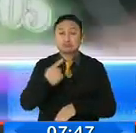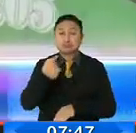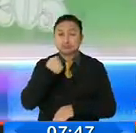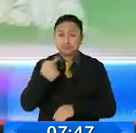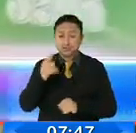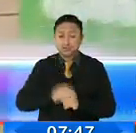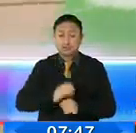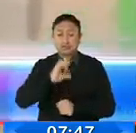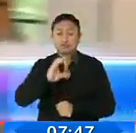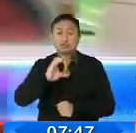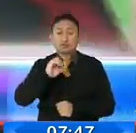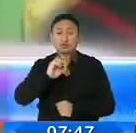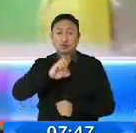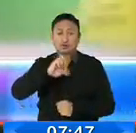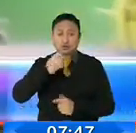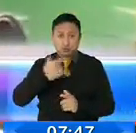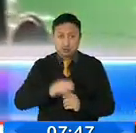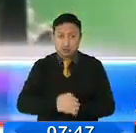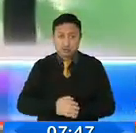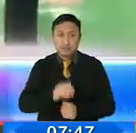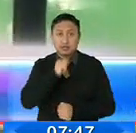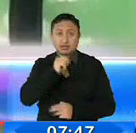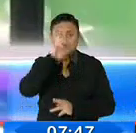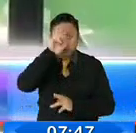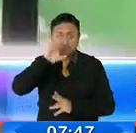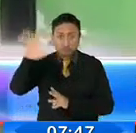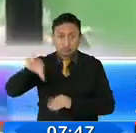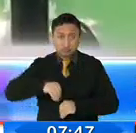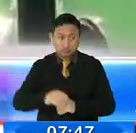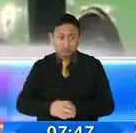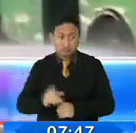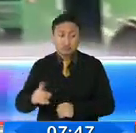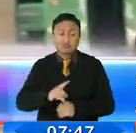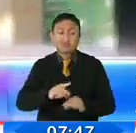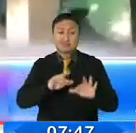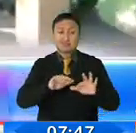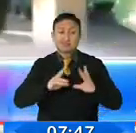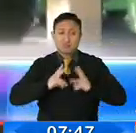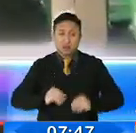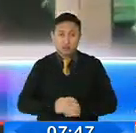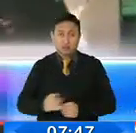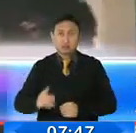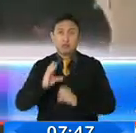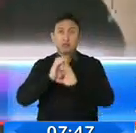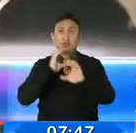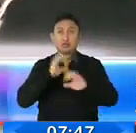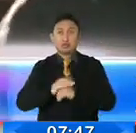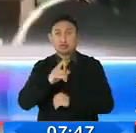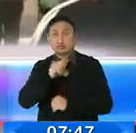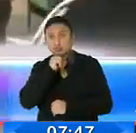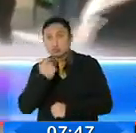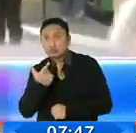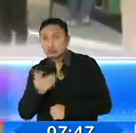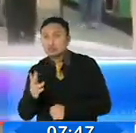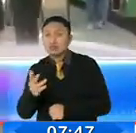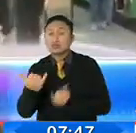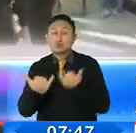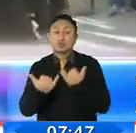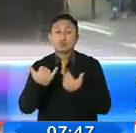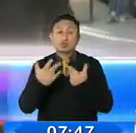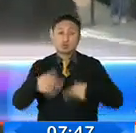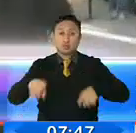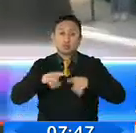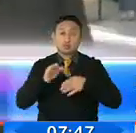el COE Metropolitano aún no toma la decisión, pero está basado en qué, la Secretaría de Salud, porque los buses aún consideran ustedes que son un punto de